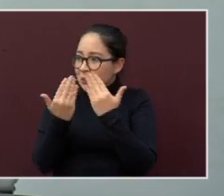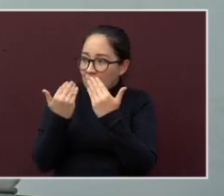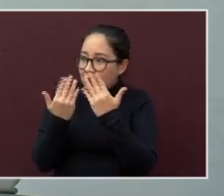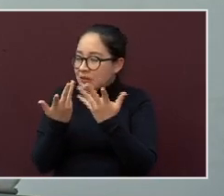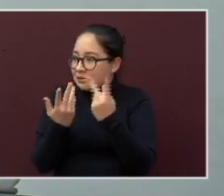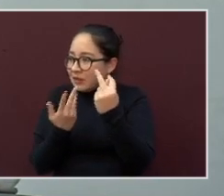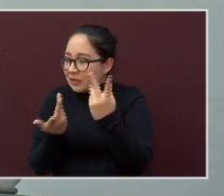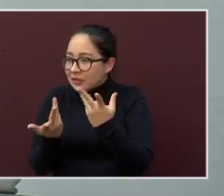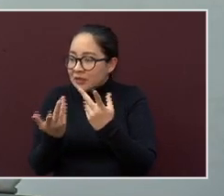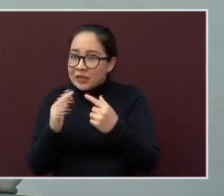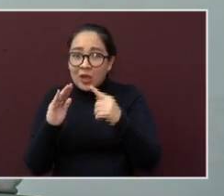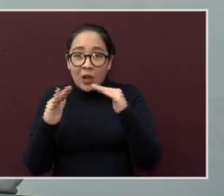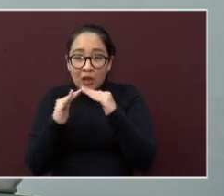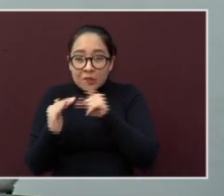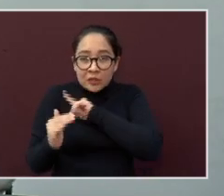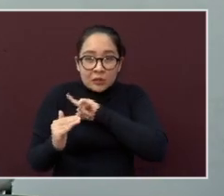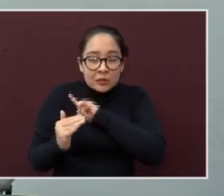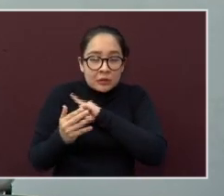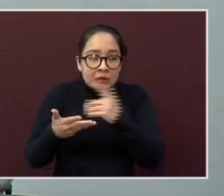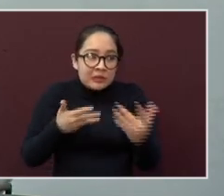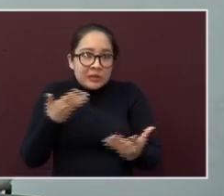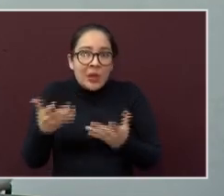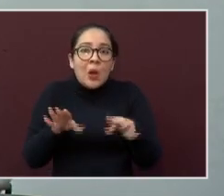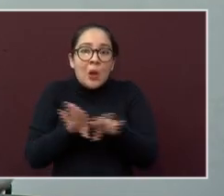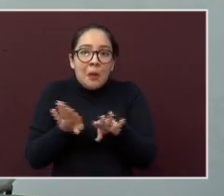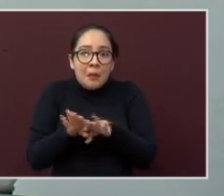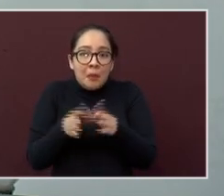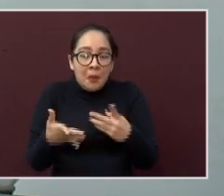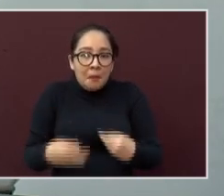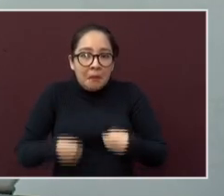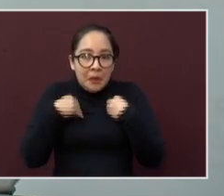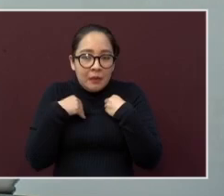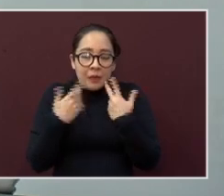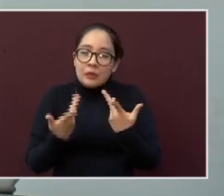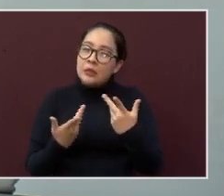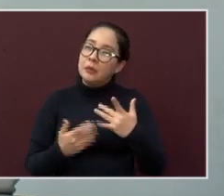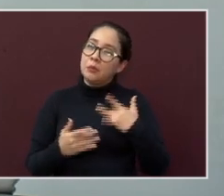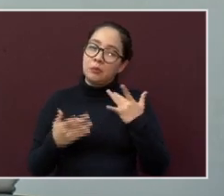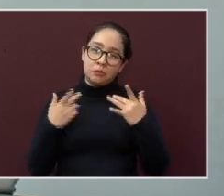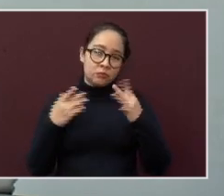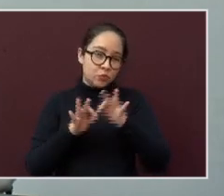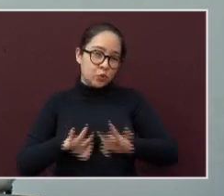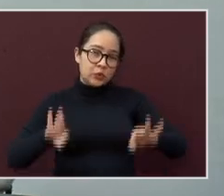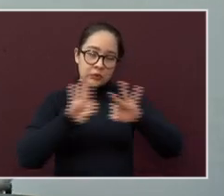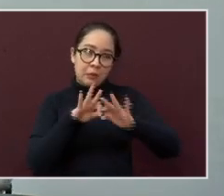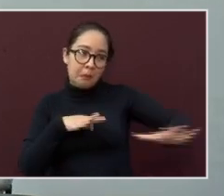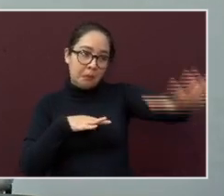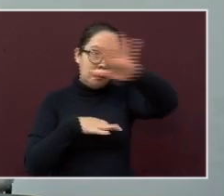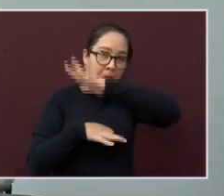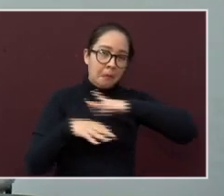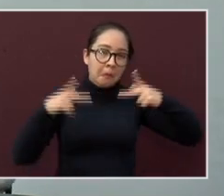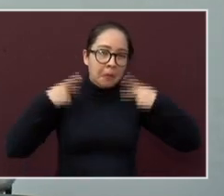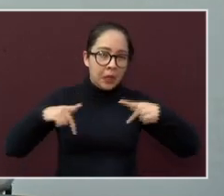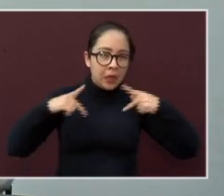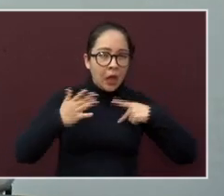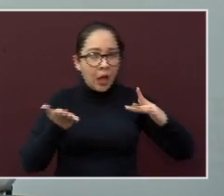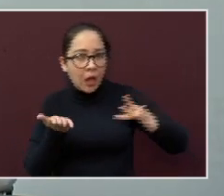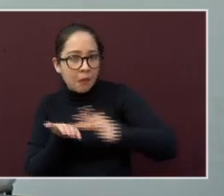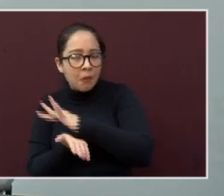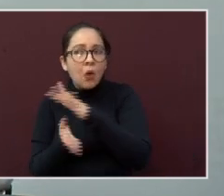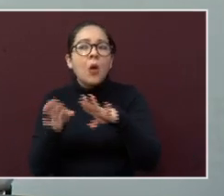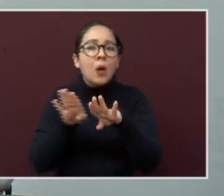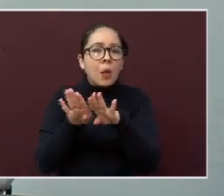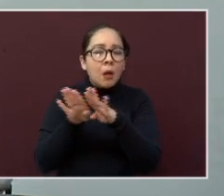debemos mostrar nuestra sensibilidad y apoyo como población buscando la mejor manera